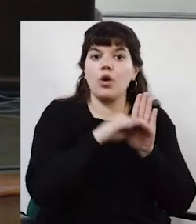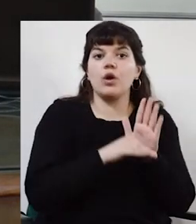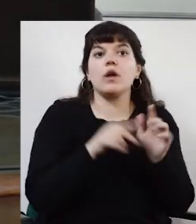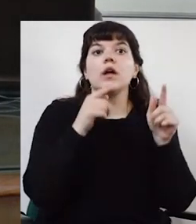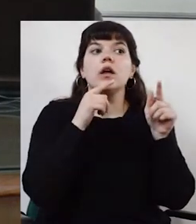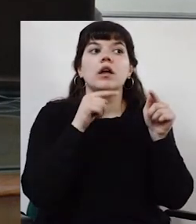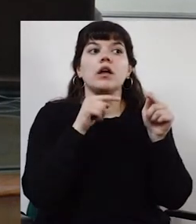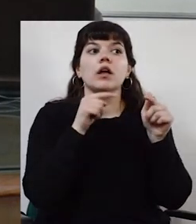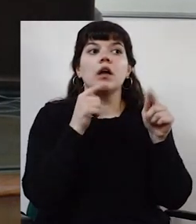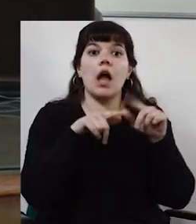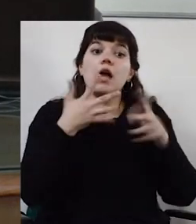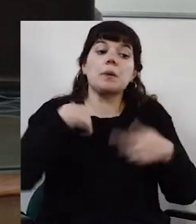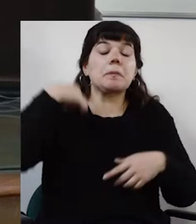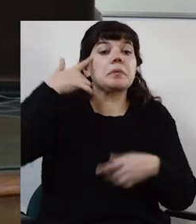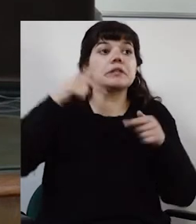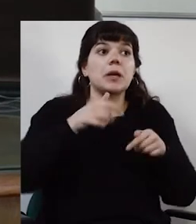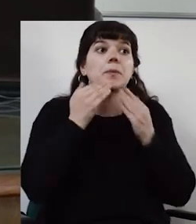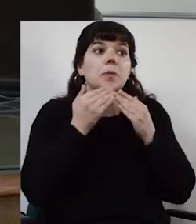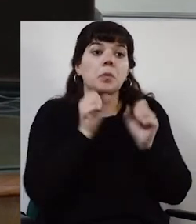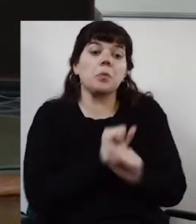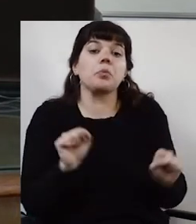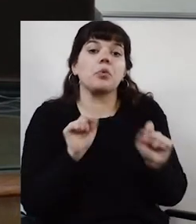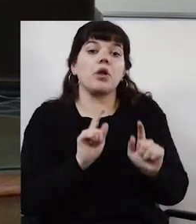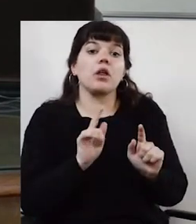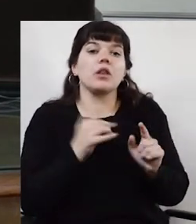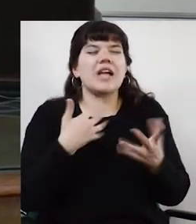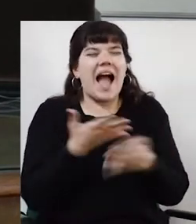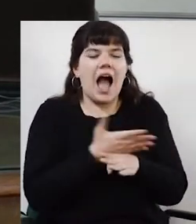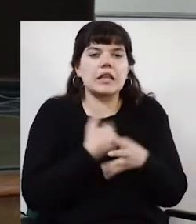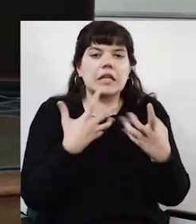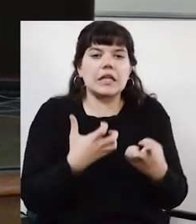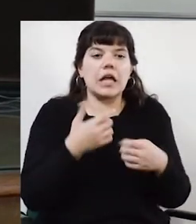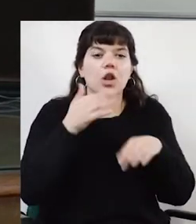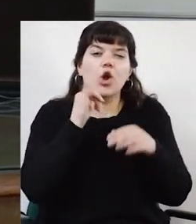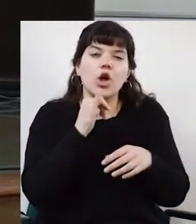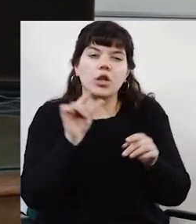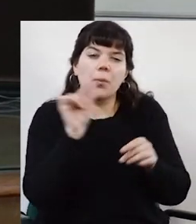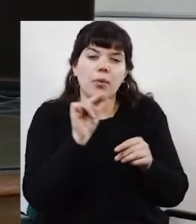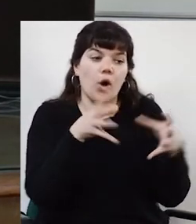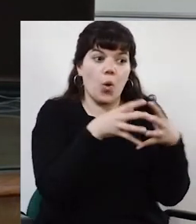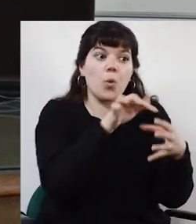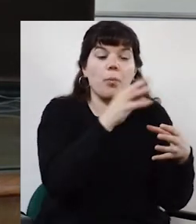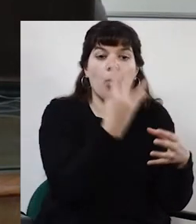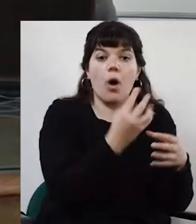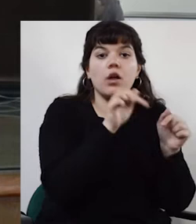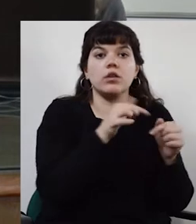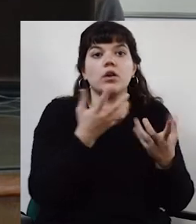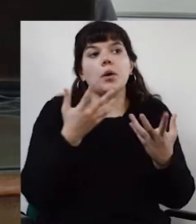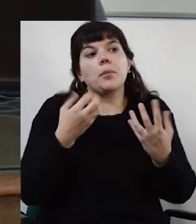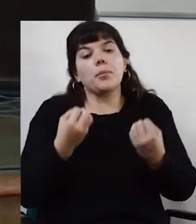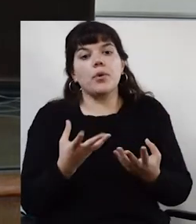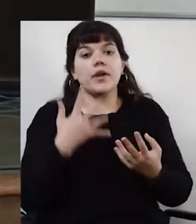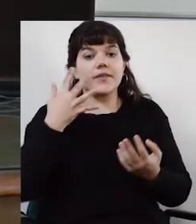Y bueno, pensamos que esas preguntas podían ser, antes que nada quiero contar quién conforma ese grupo, ¿verdad? Porque las cosas